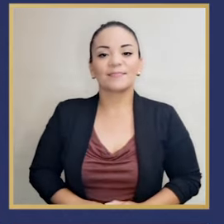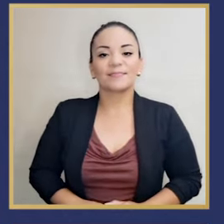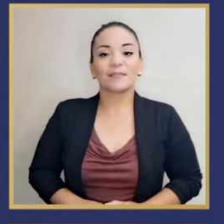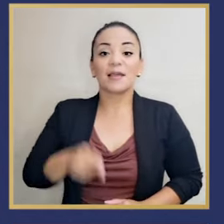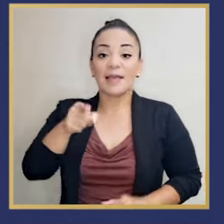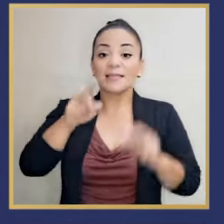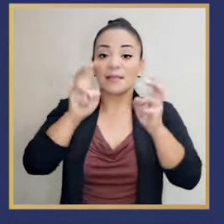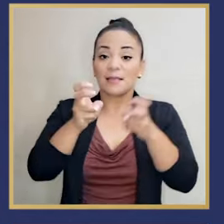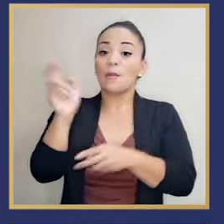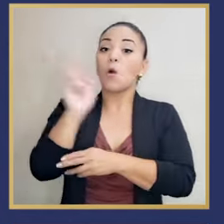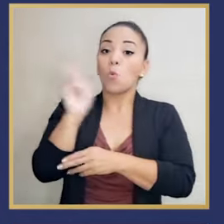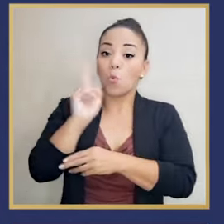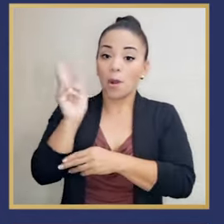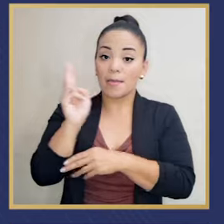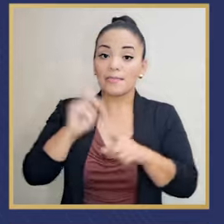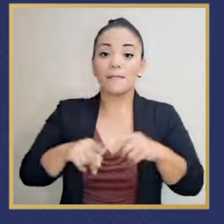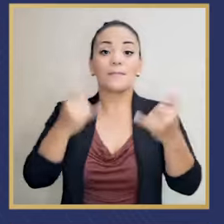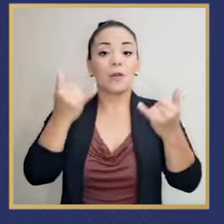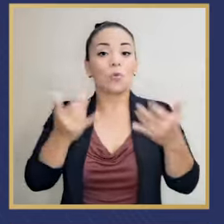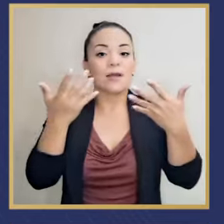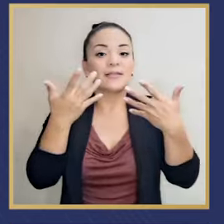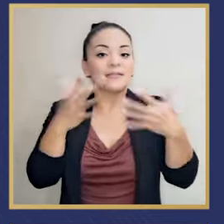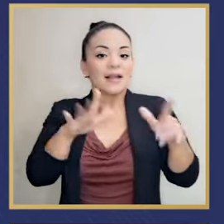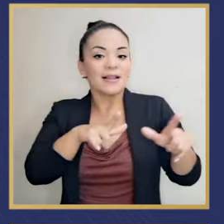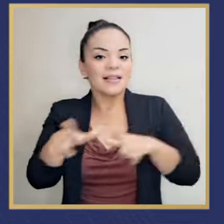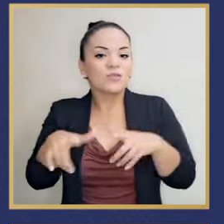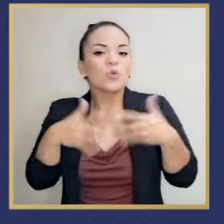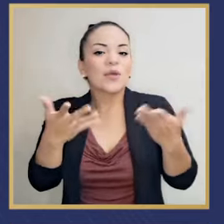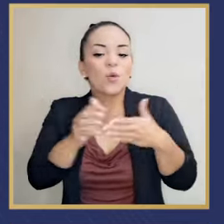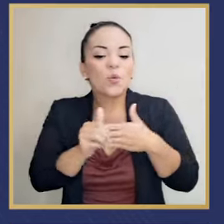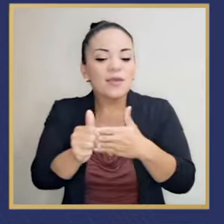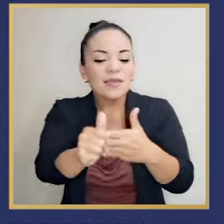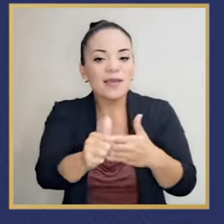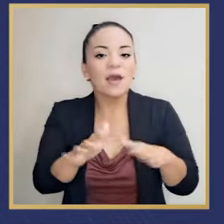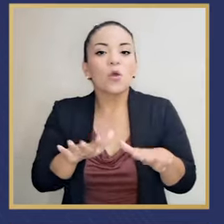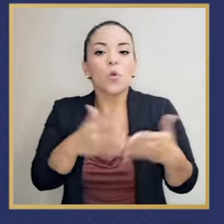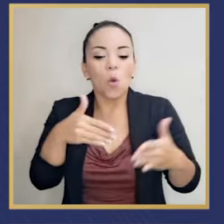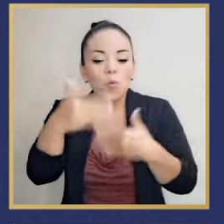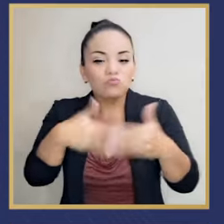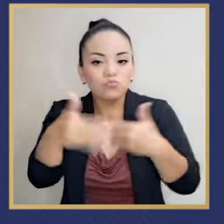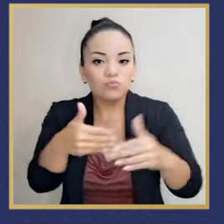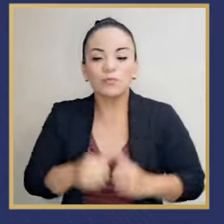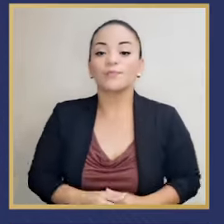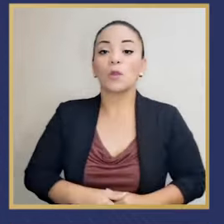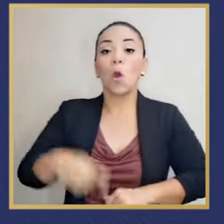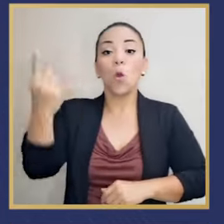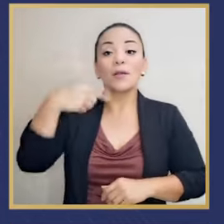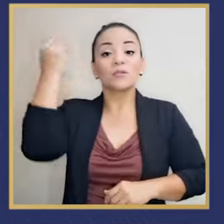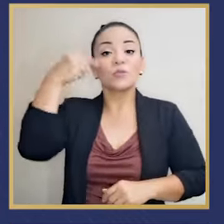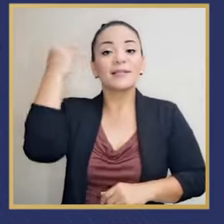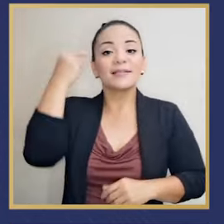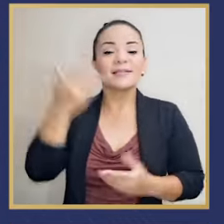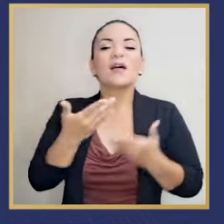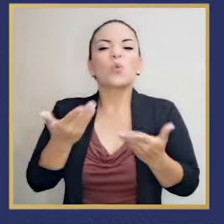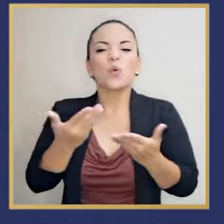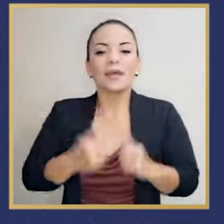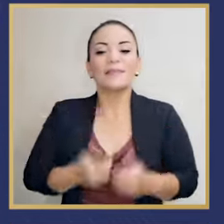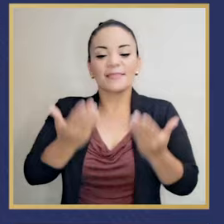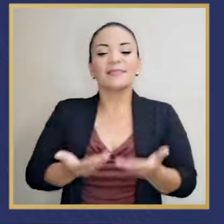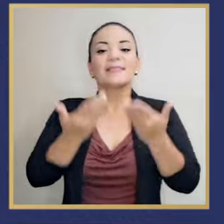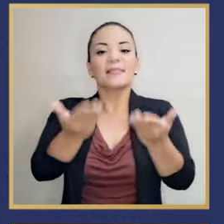Eso no surgía. Ya hoy tenemos una guía de ruta. La obligación del Estado